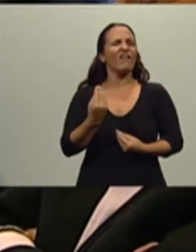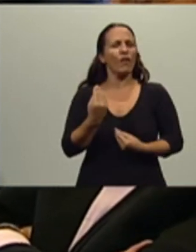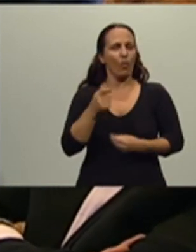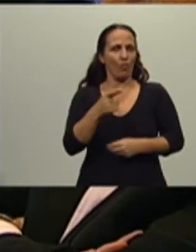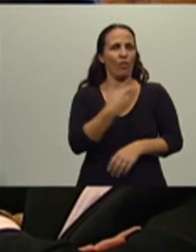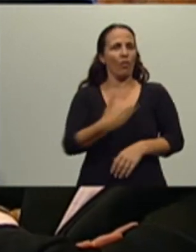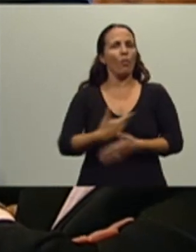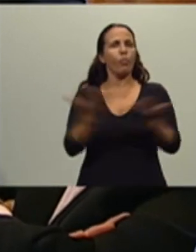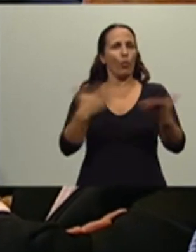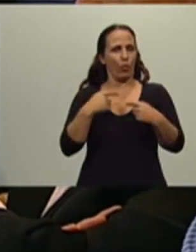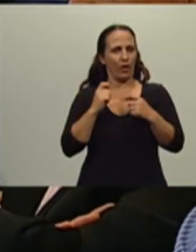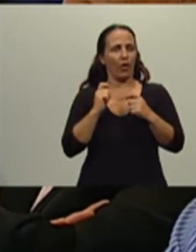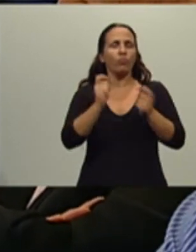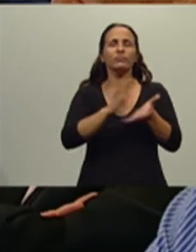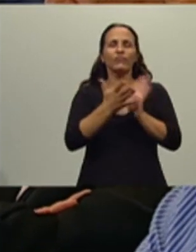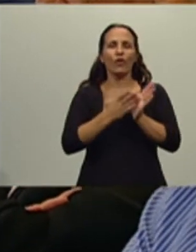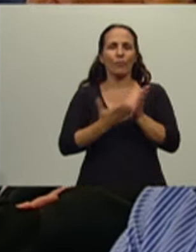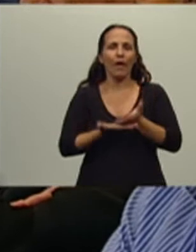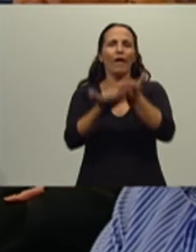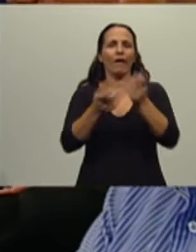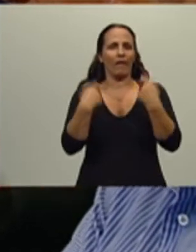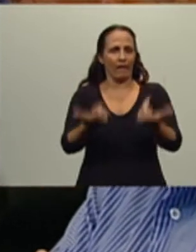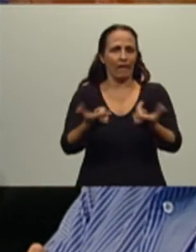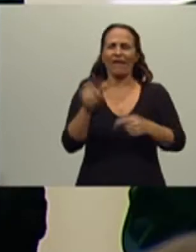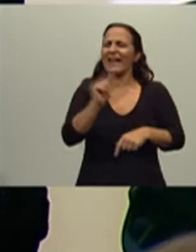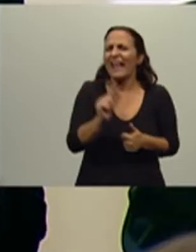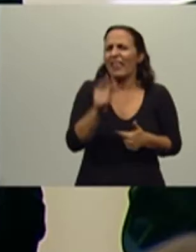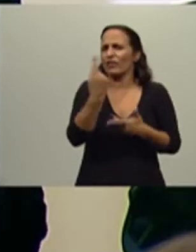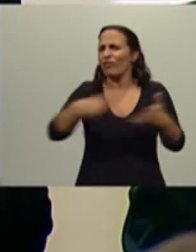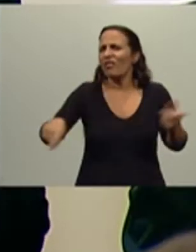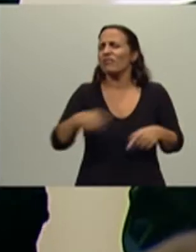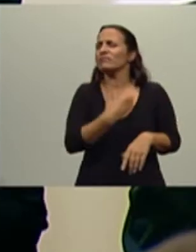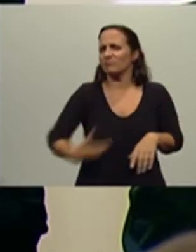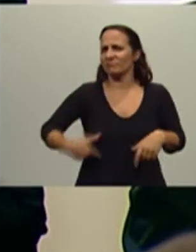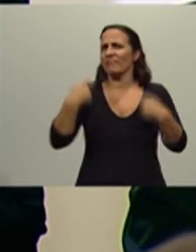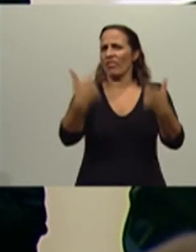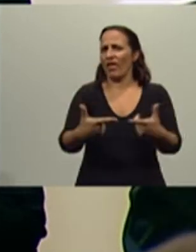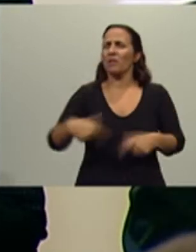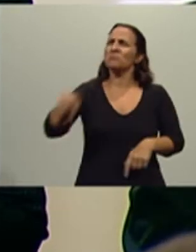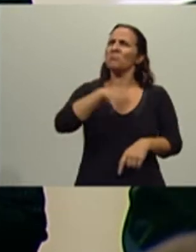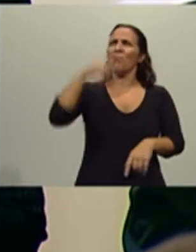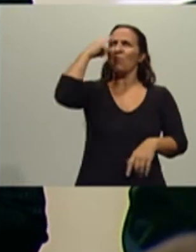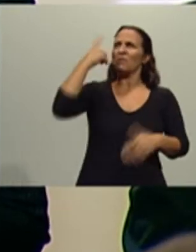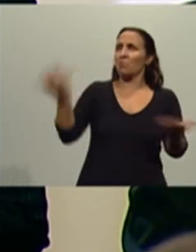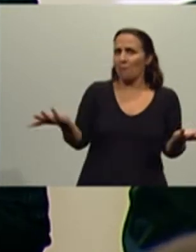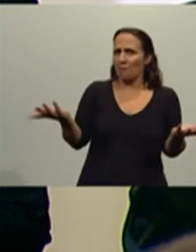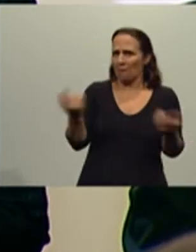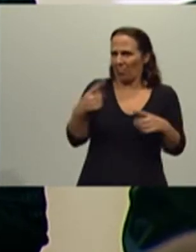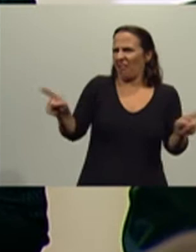sector público, todo lo que sea crédito para la producción. Ustedes dirán, qué diferencia hay,